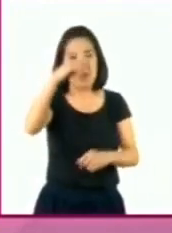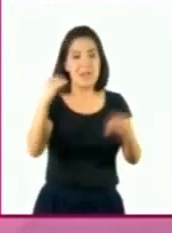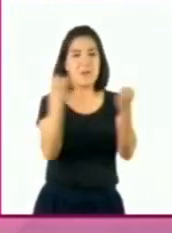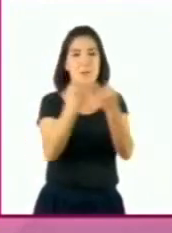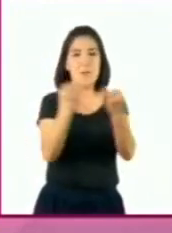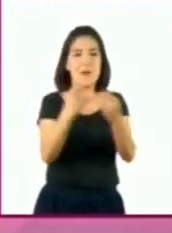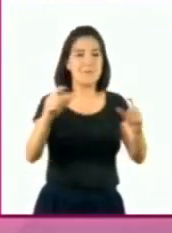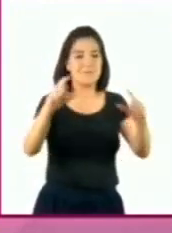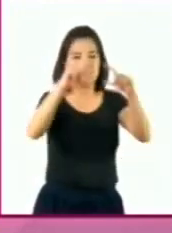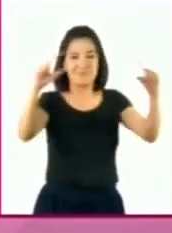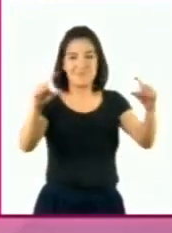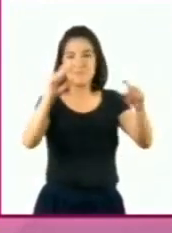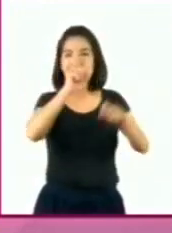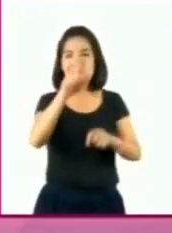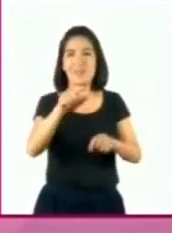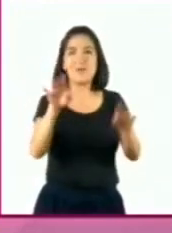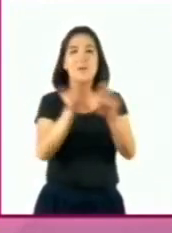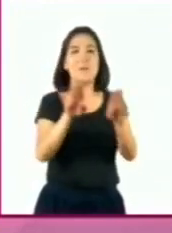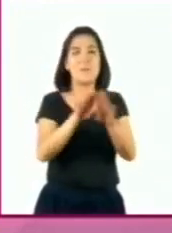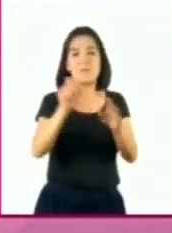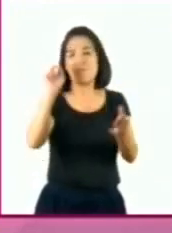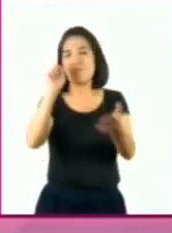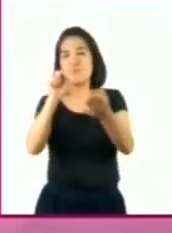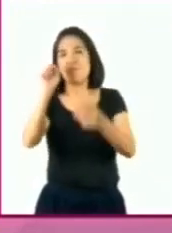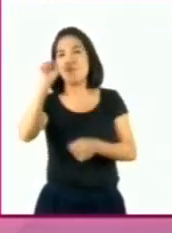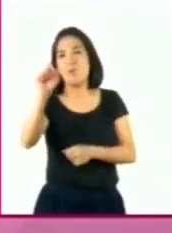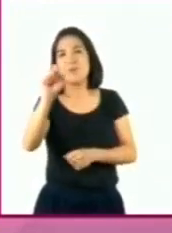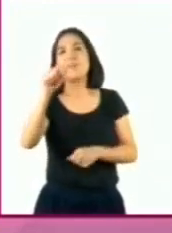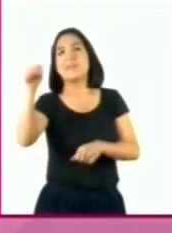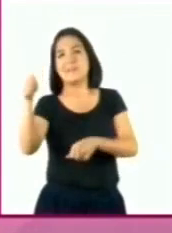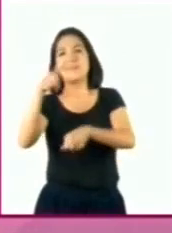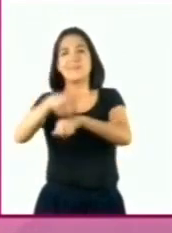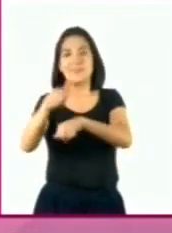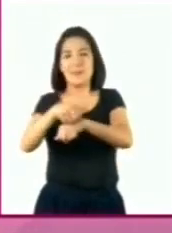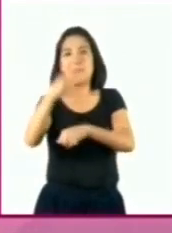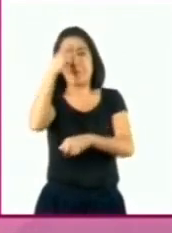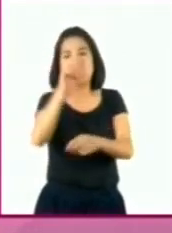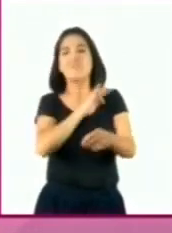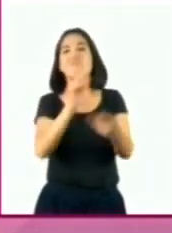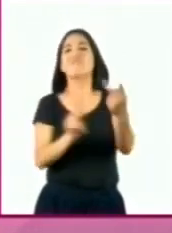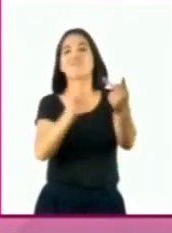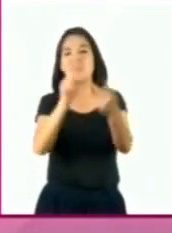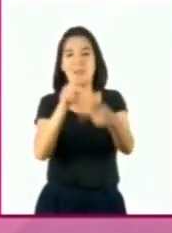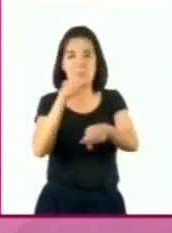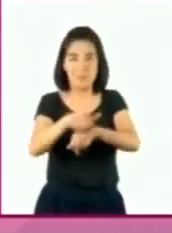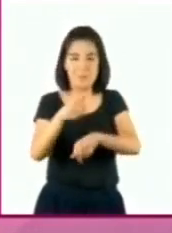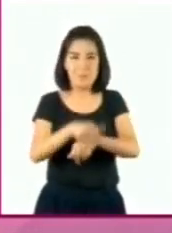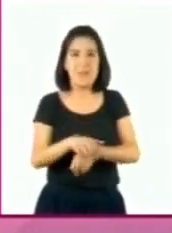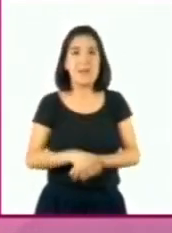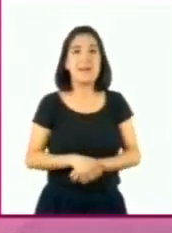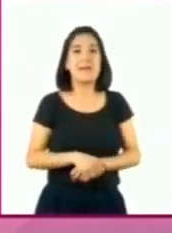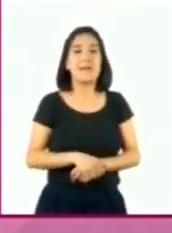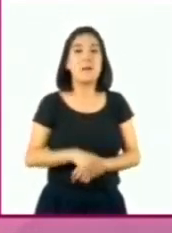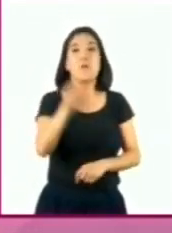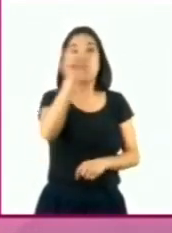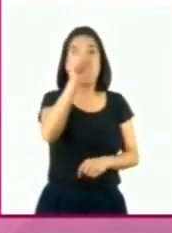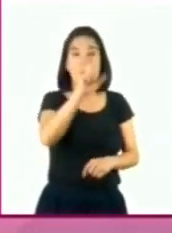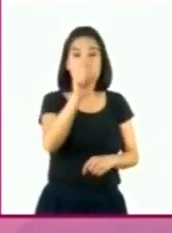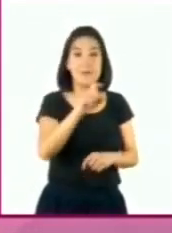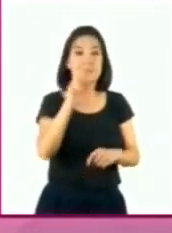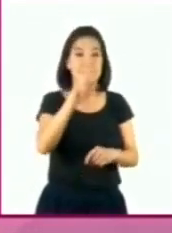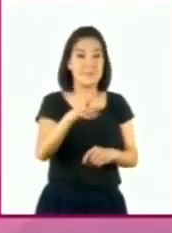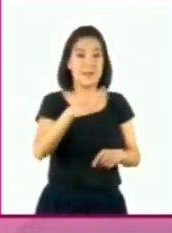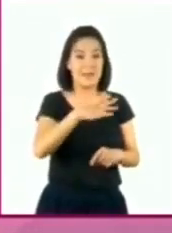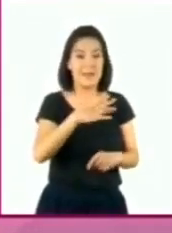de dígitos. En la parte decimal y así poder comparar los números. Una vez que tengamos nuestra tercera